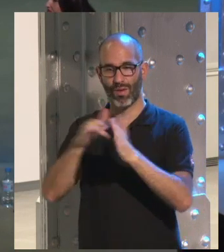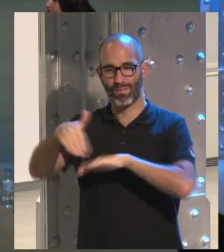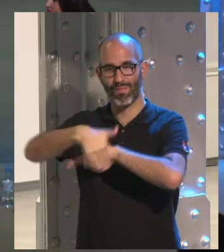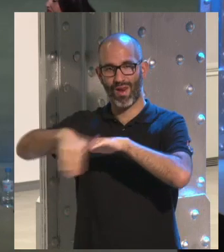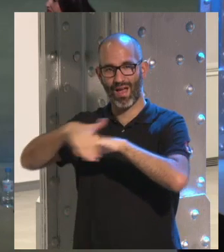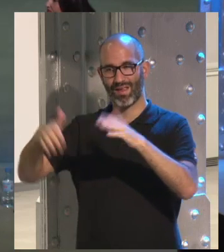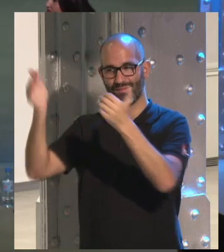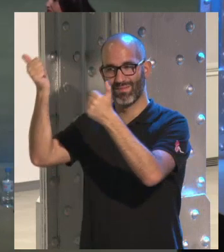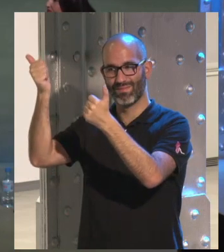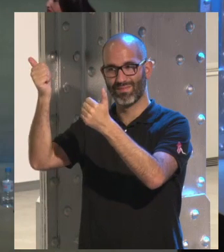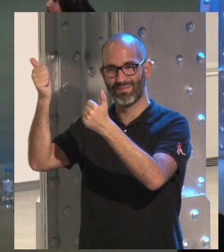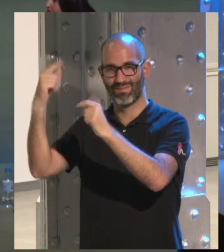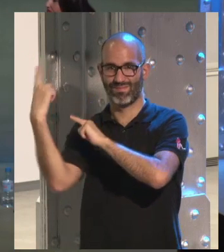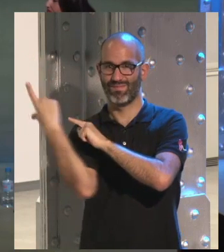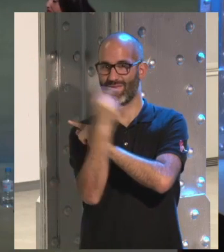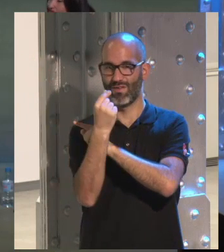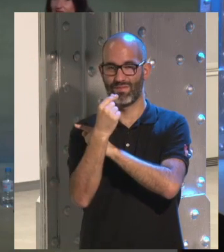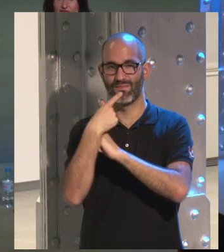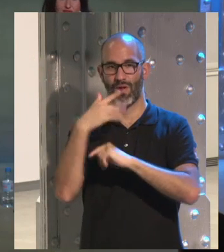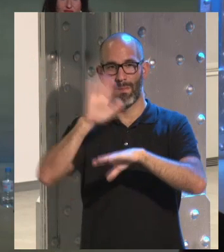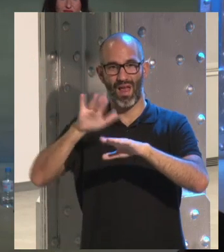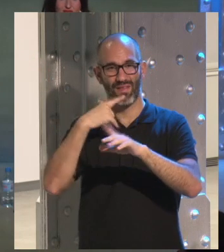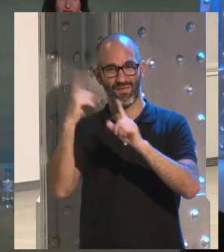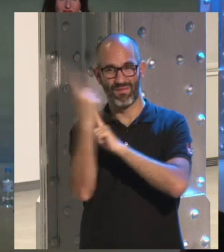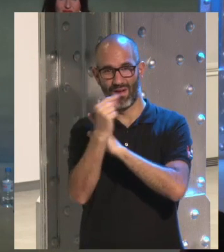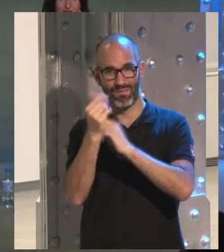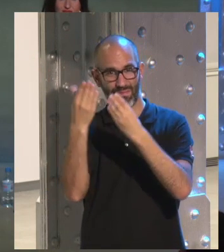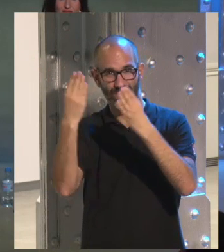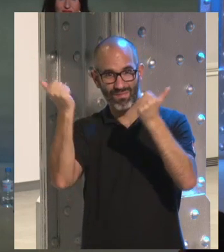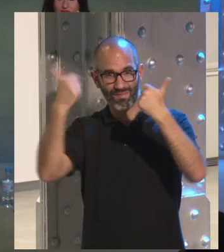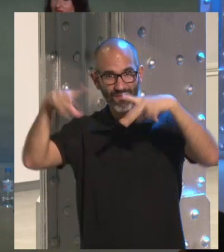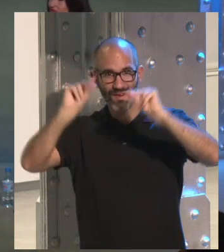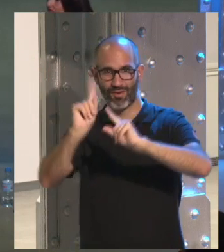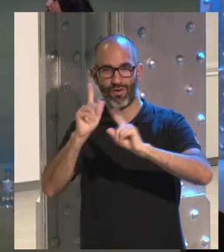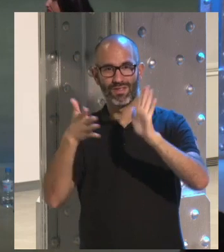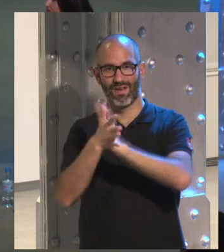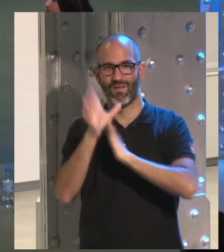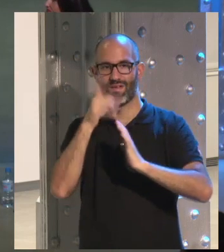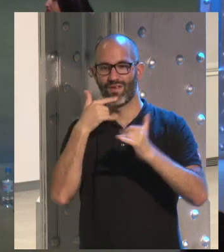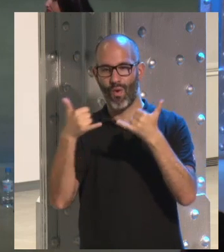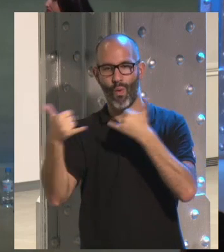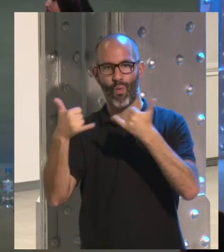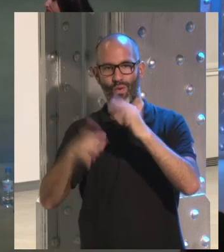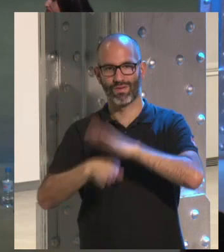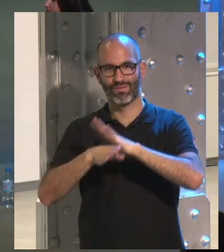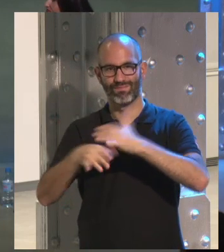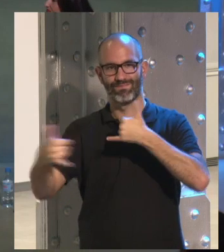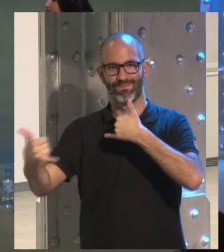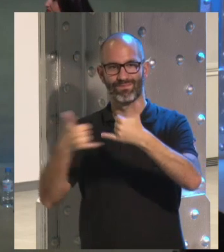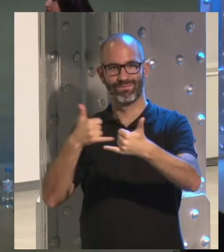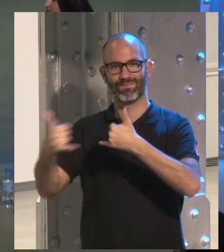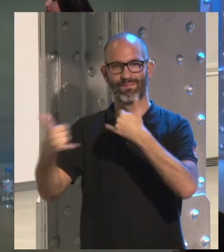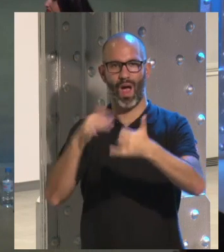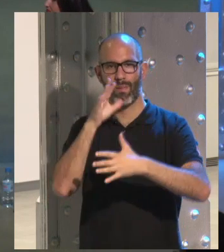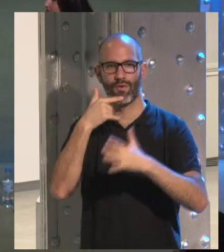y es que no los has dejado porque sigues con ellos vía WhatsApp estoy aquí estoy llegando ¿qué tal estás? entonces la comunicación es continua